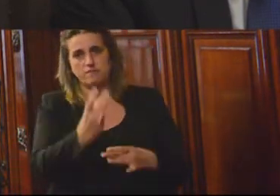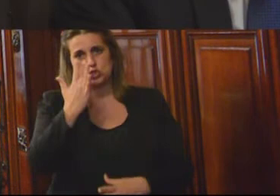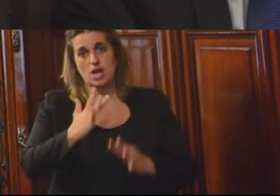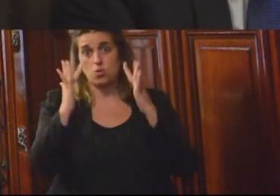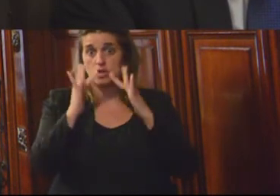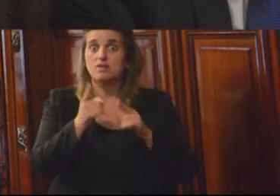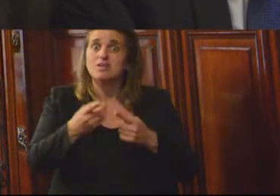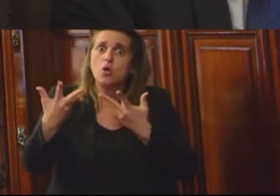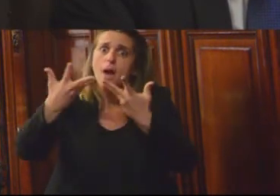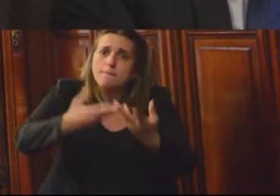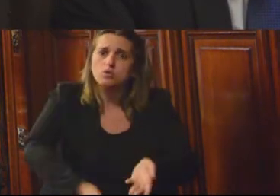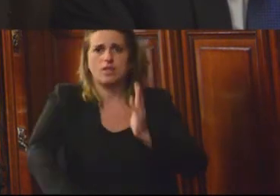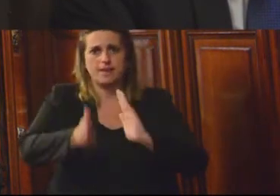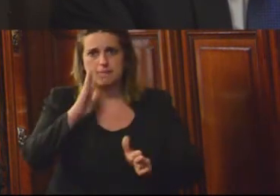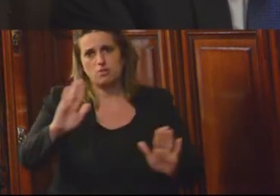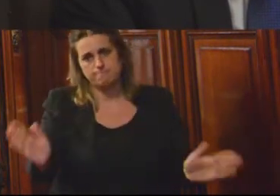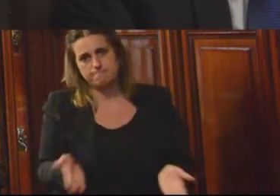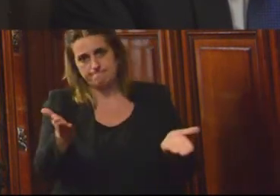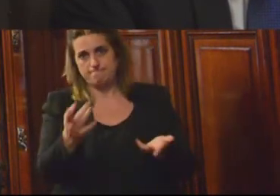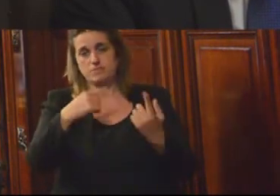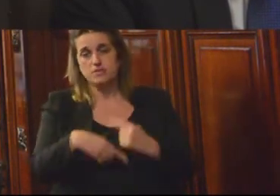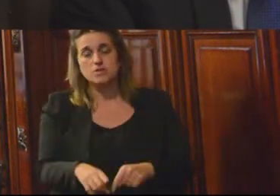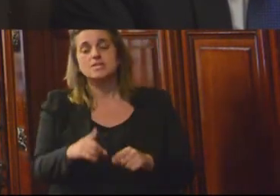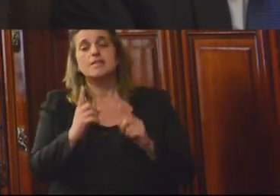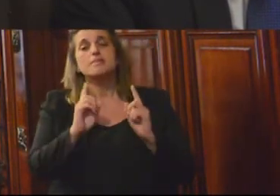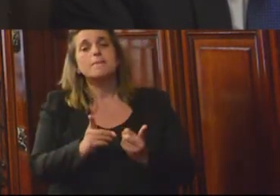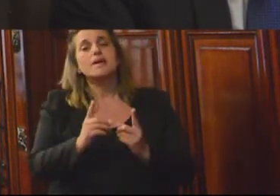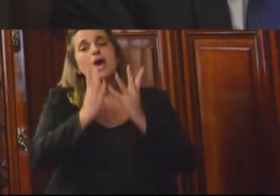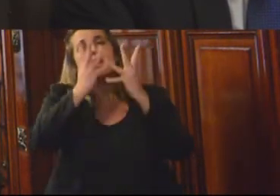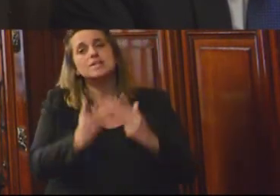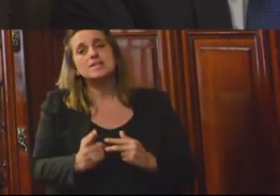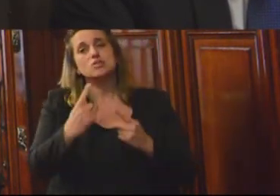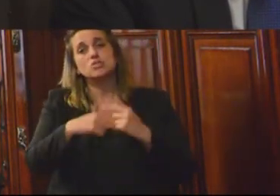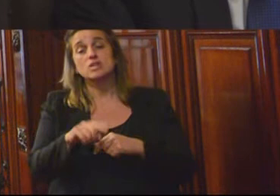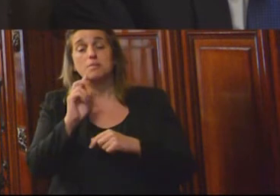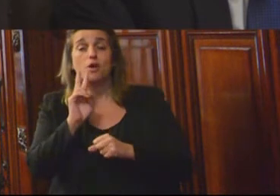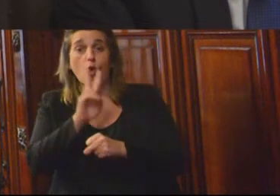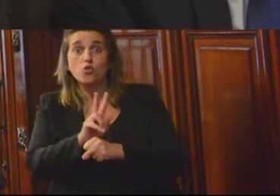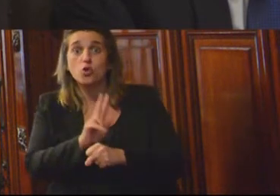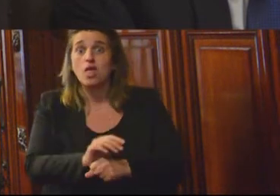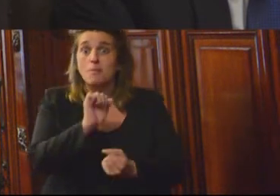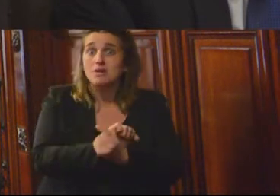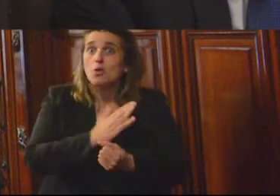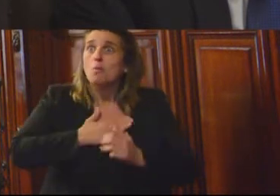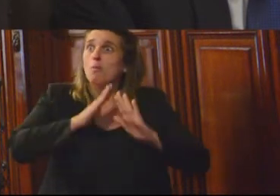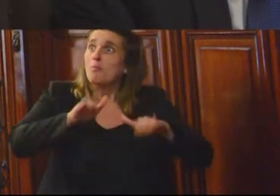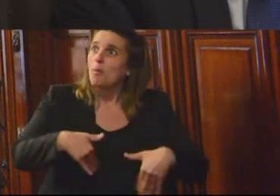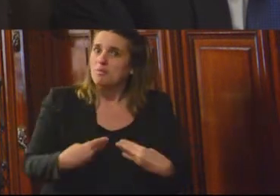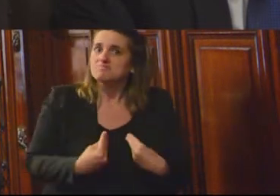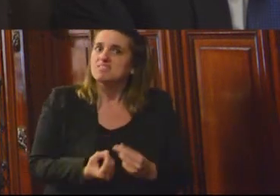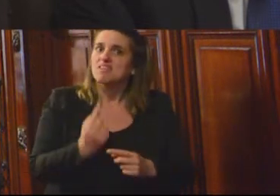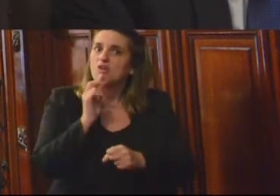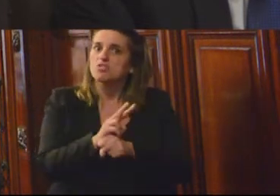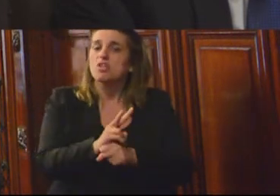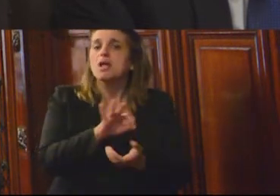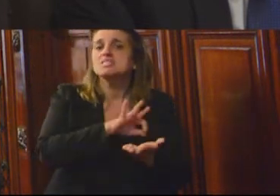rehabilitación y reduce aún más las tensiones. Y la organización controlada por presos ayuda a mantener el orden y proporcionar servicios dentro de